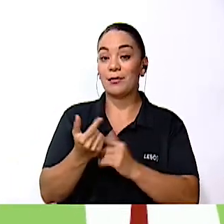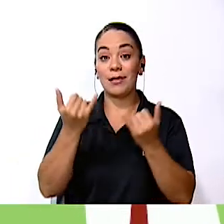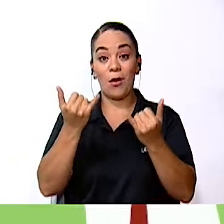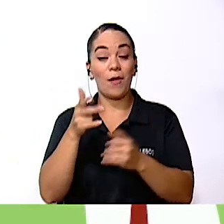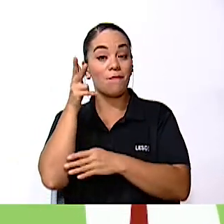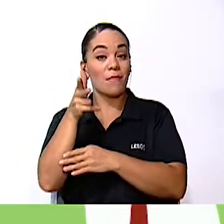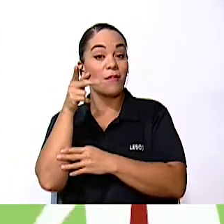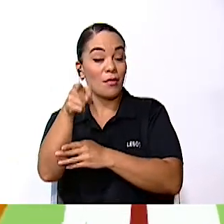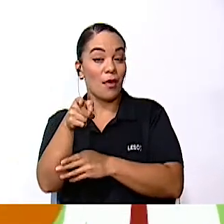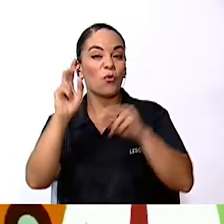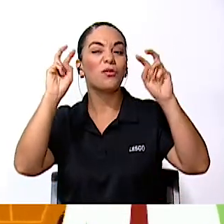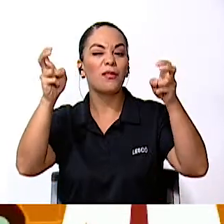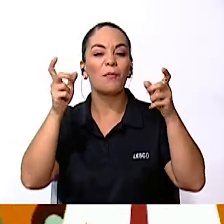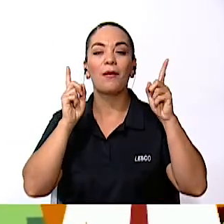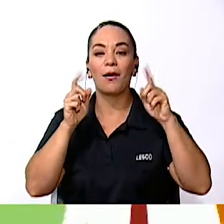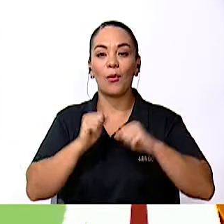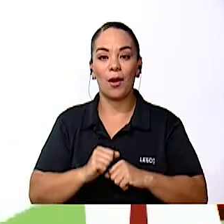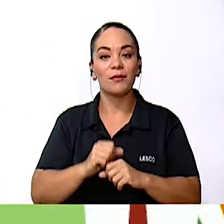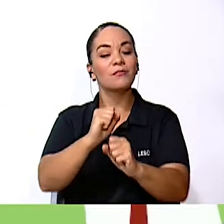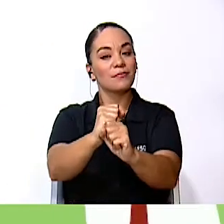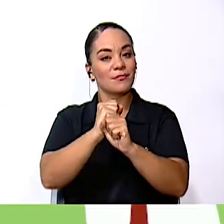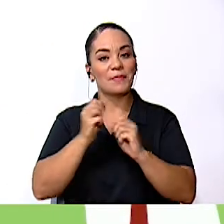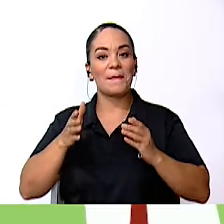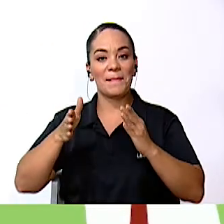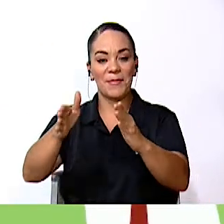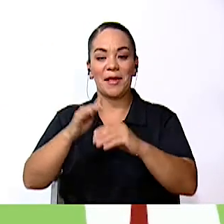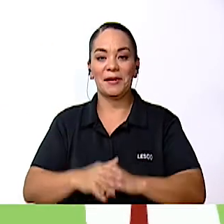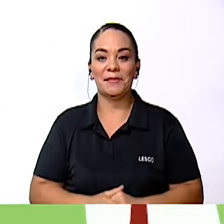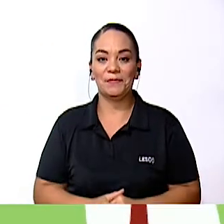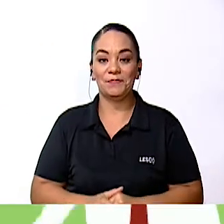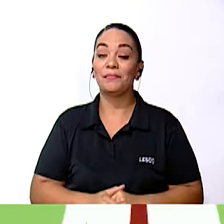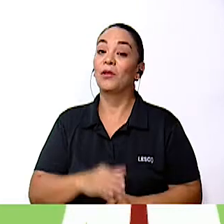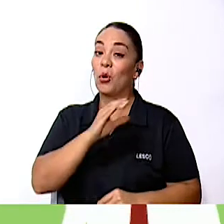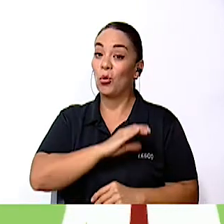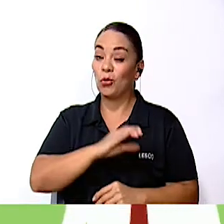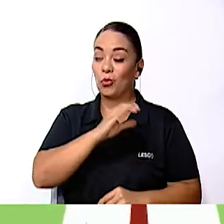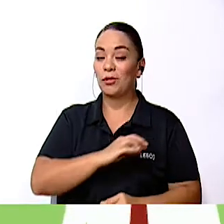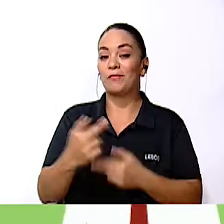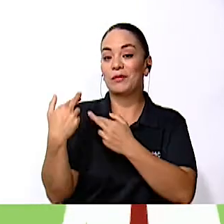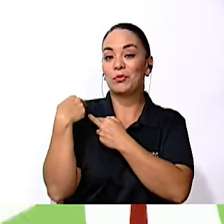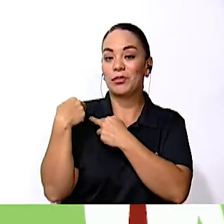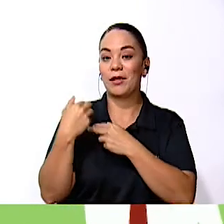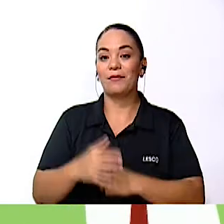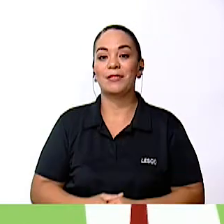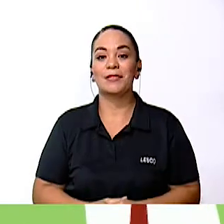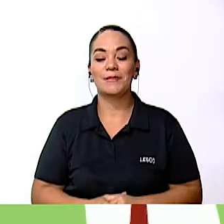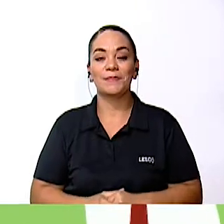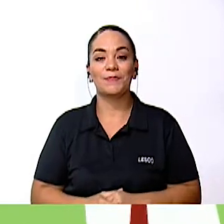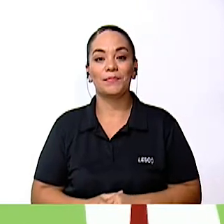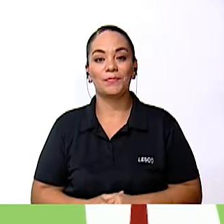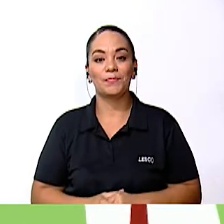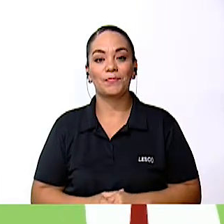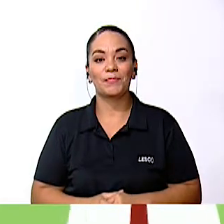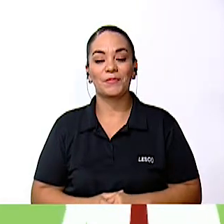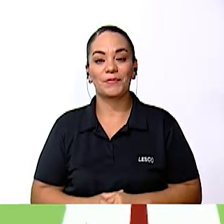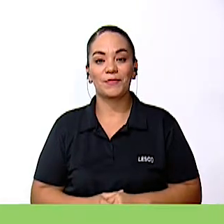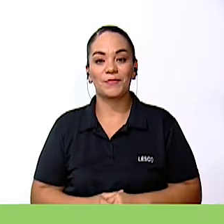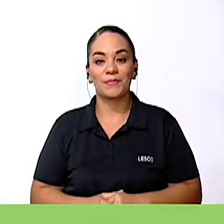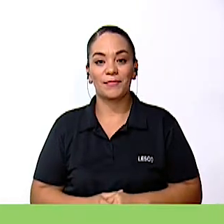video hablemos sobre la seguridad vial y conductas responsables. Empecemos.